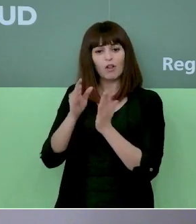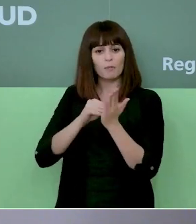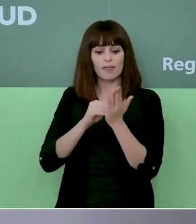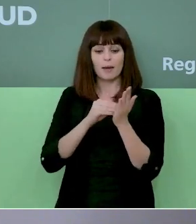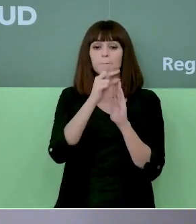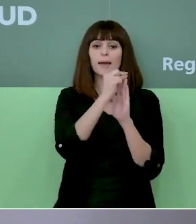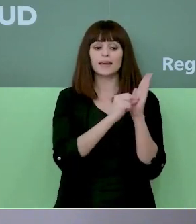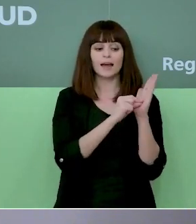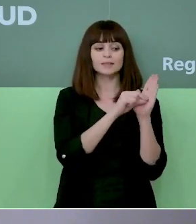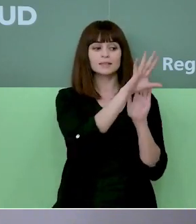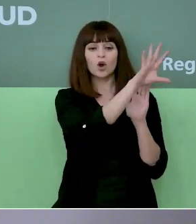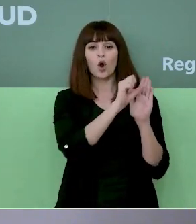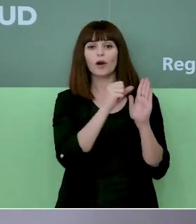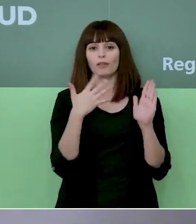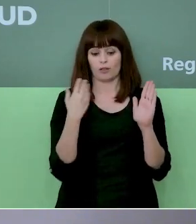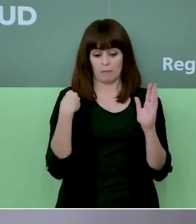aprobados,